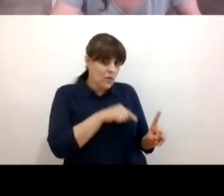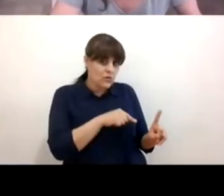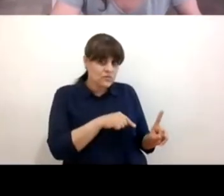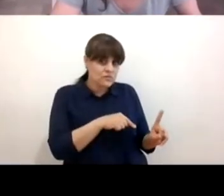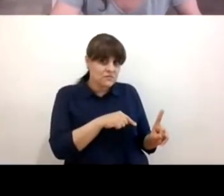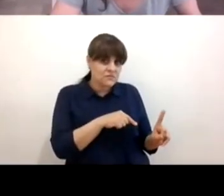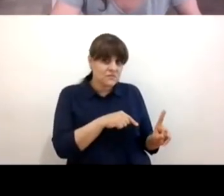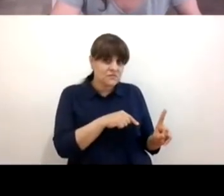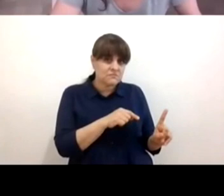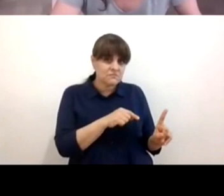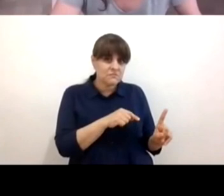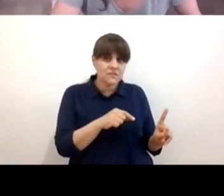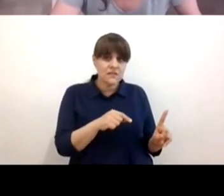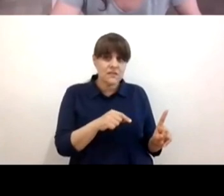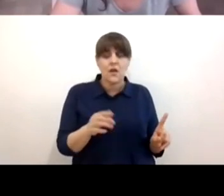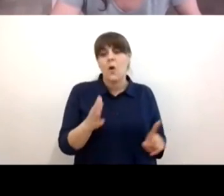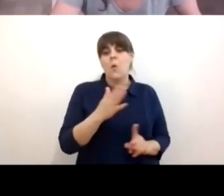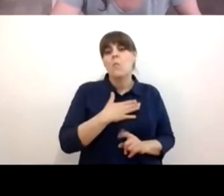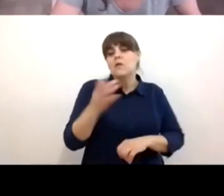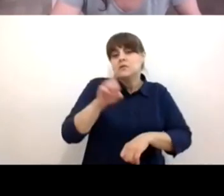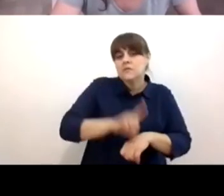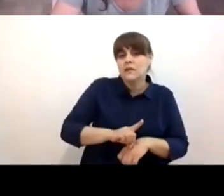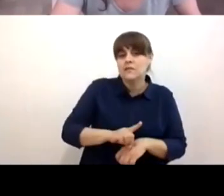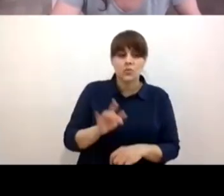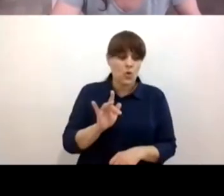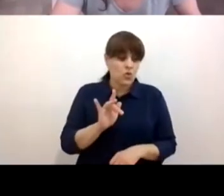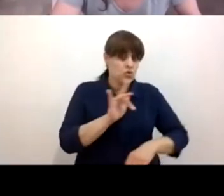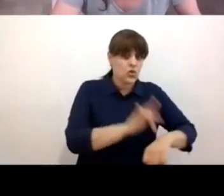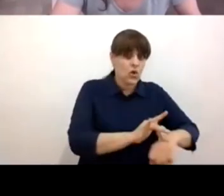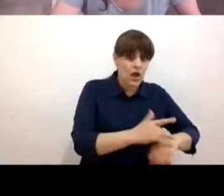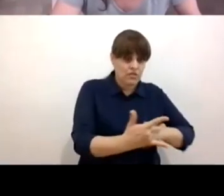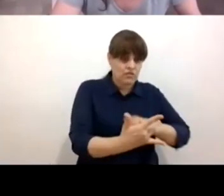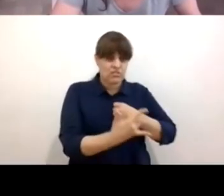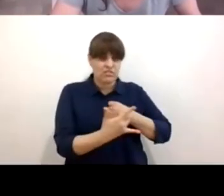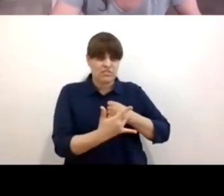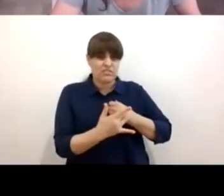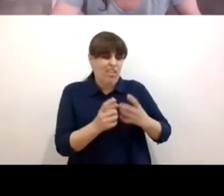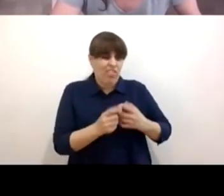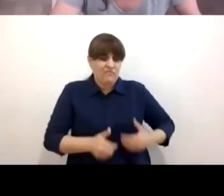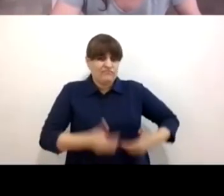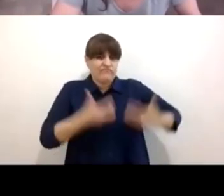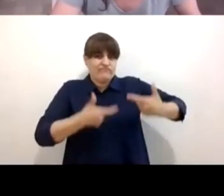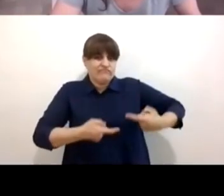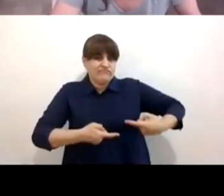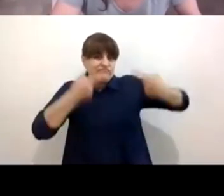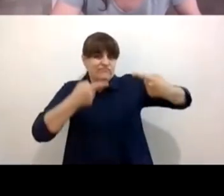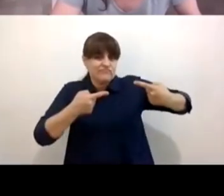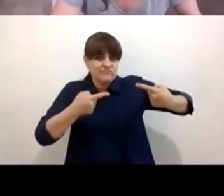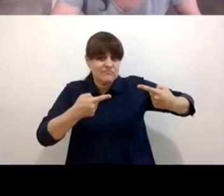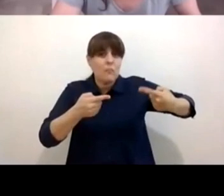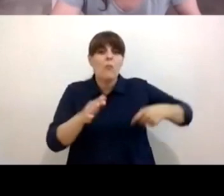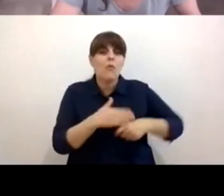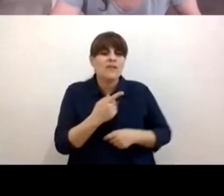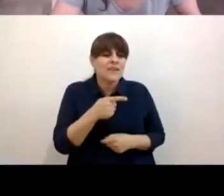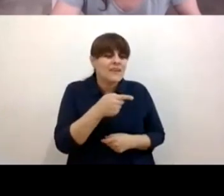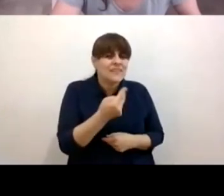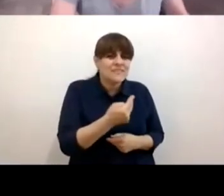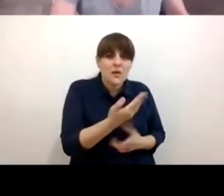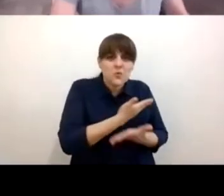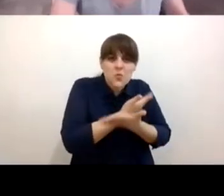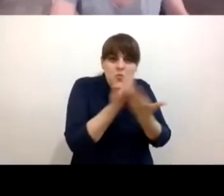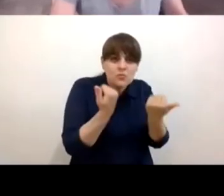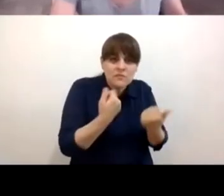buenos porque tocan y los tocas y verdaderamente no están bien porque no sabemos lo que necesitan y es